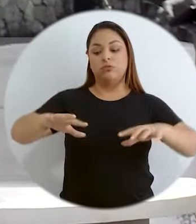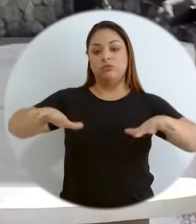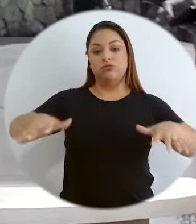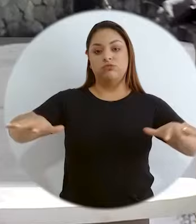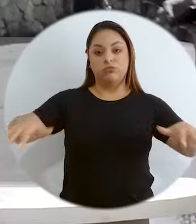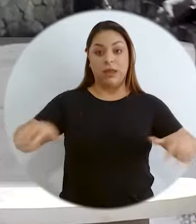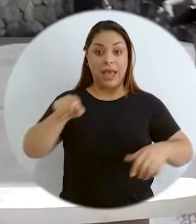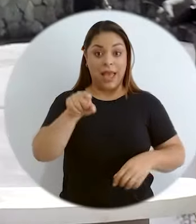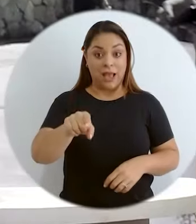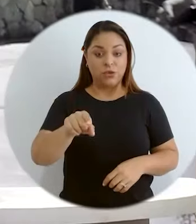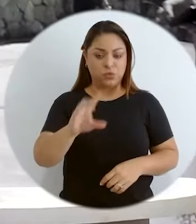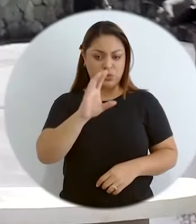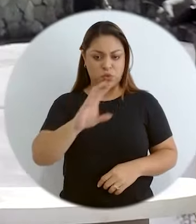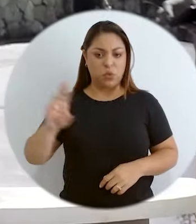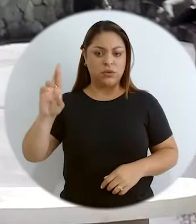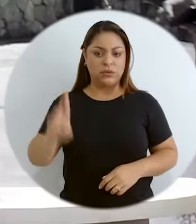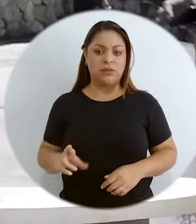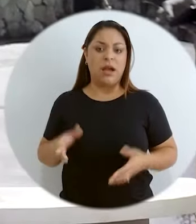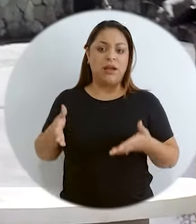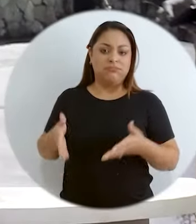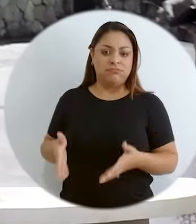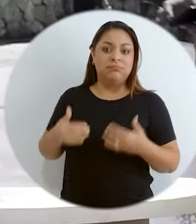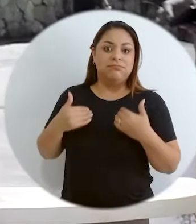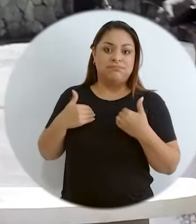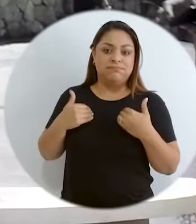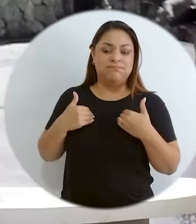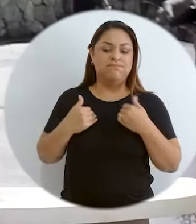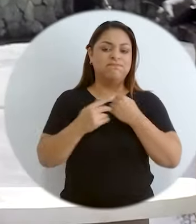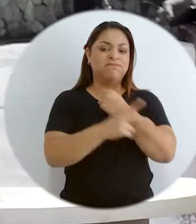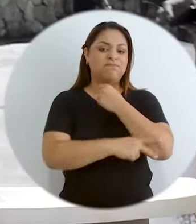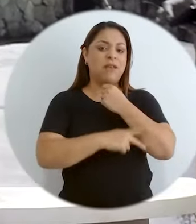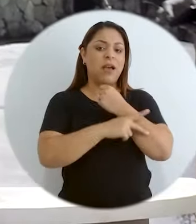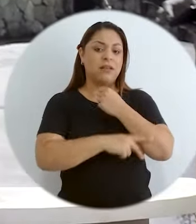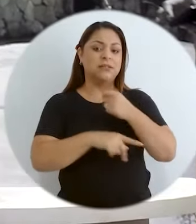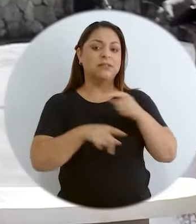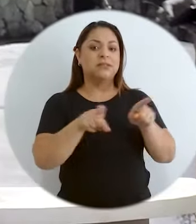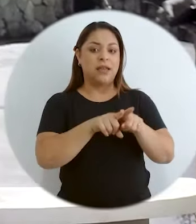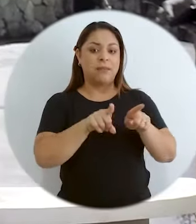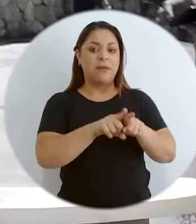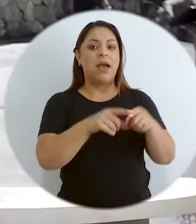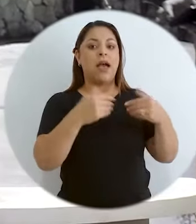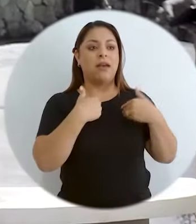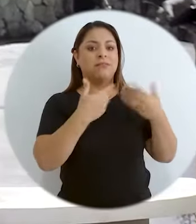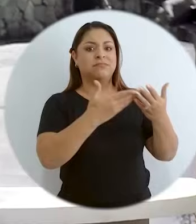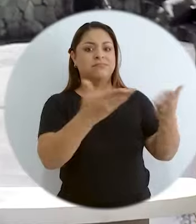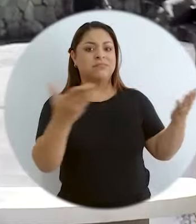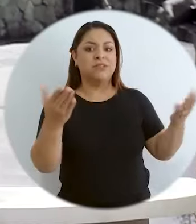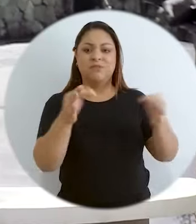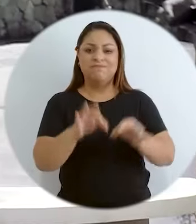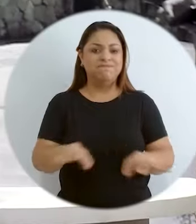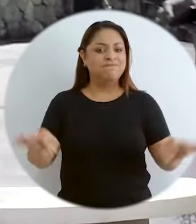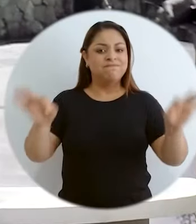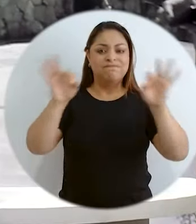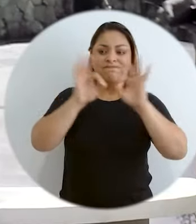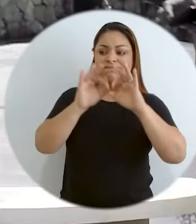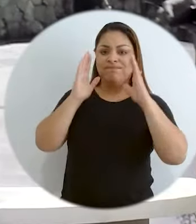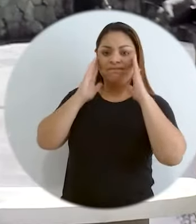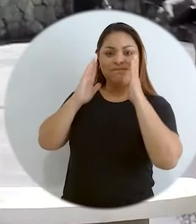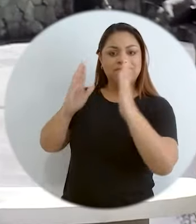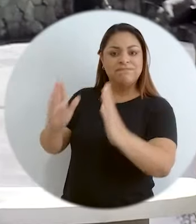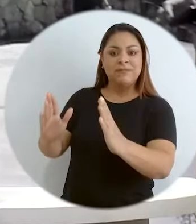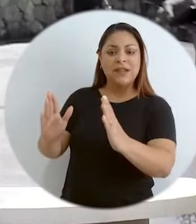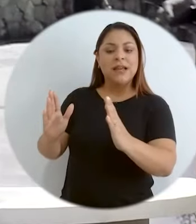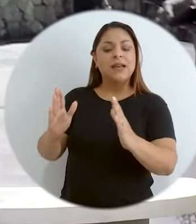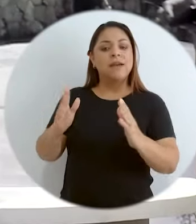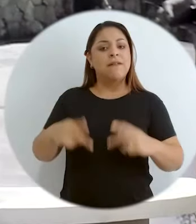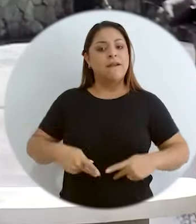del mundo en que los países tal vez no le damos esa importancia a los océanos, a la